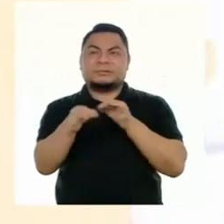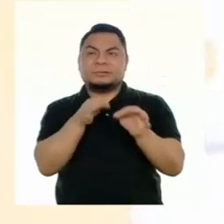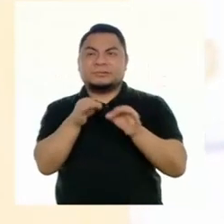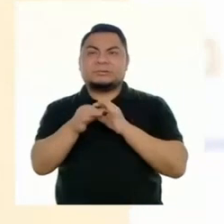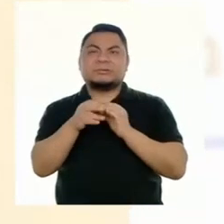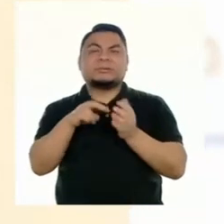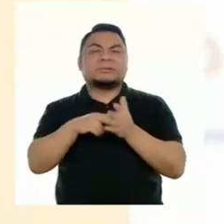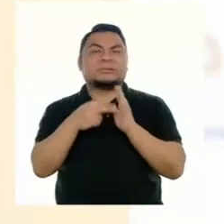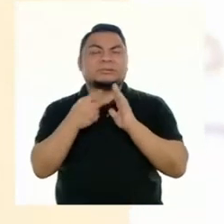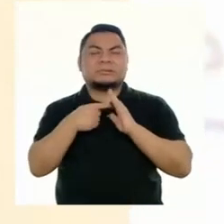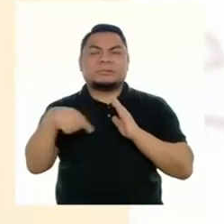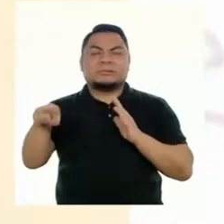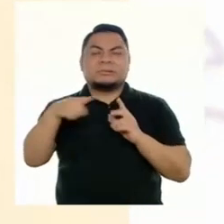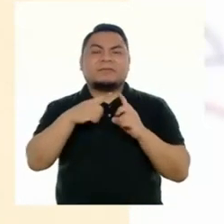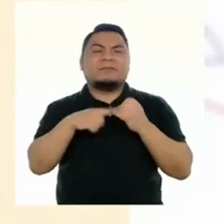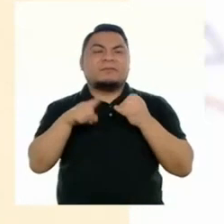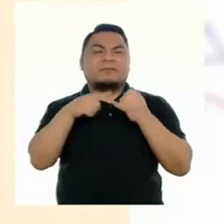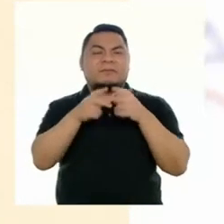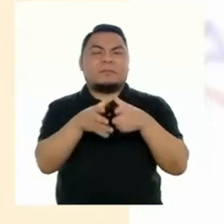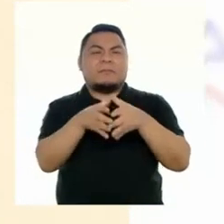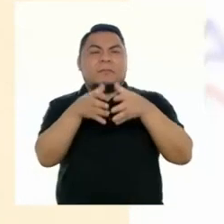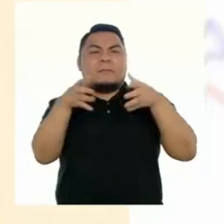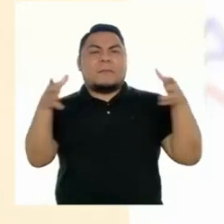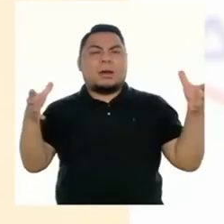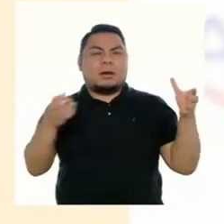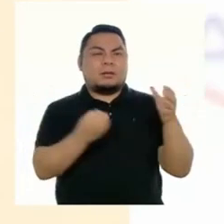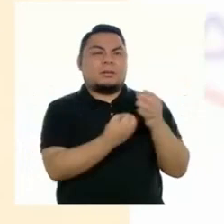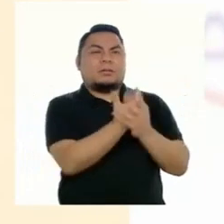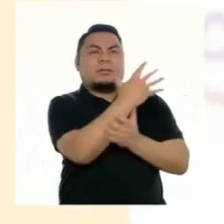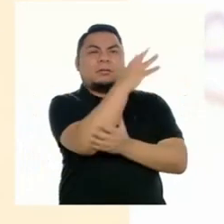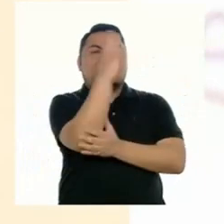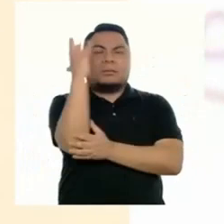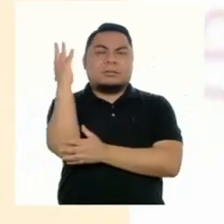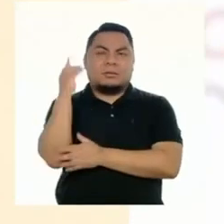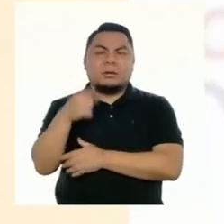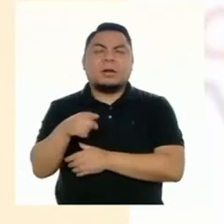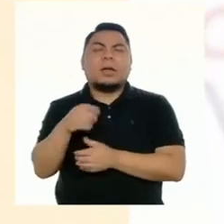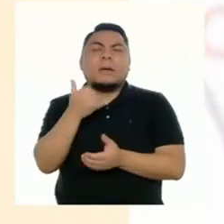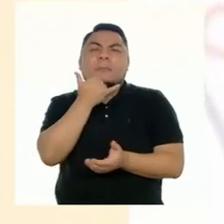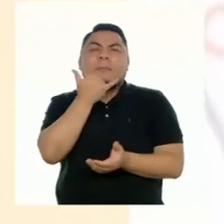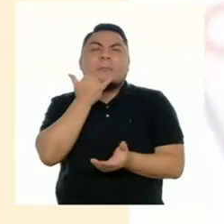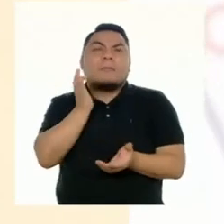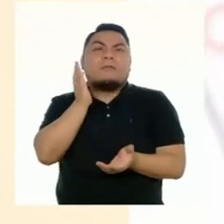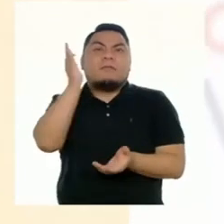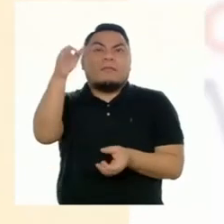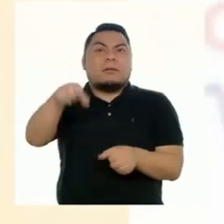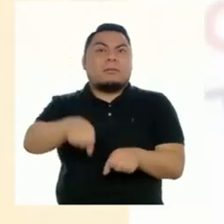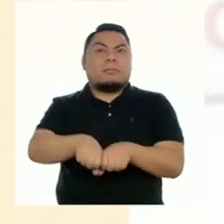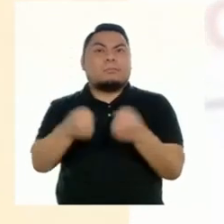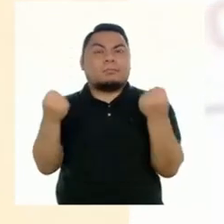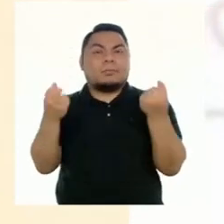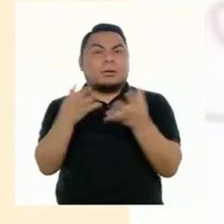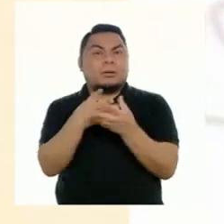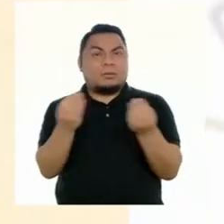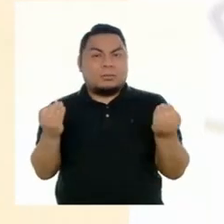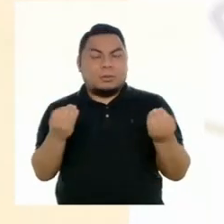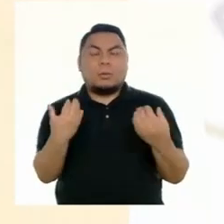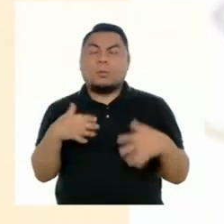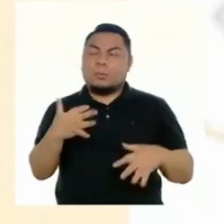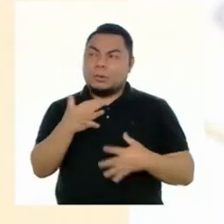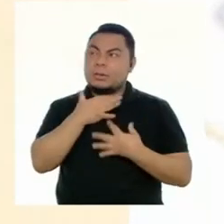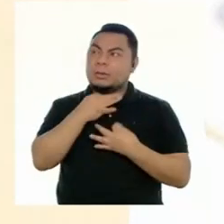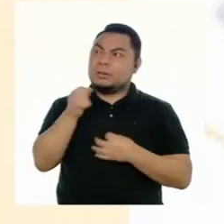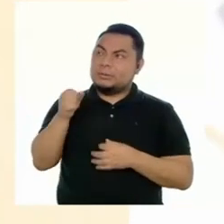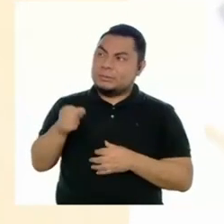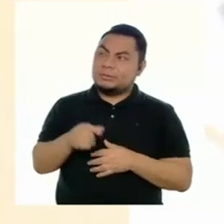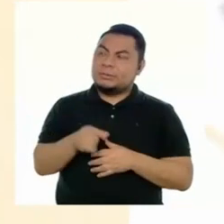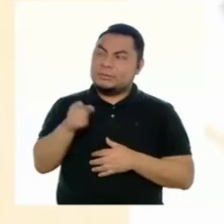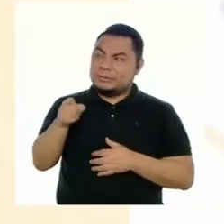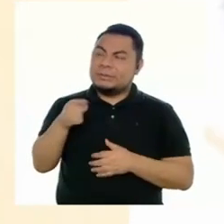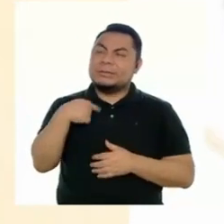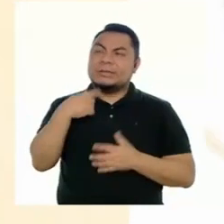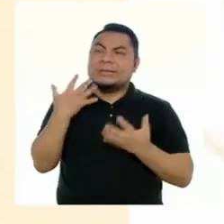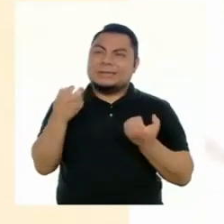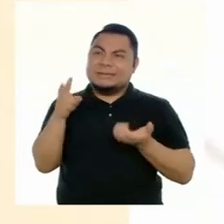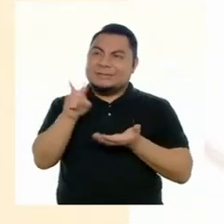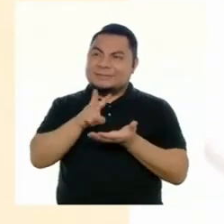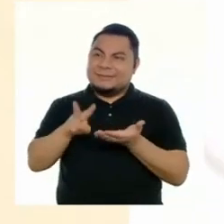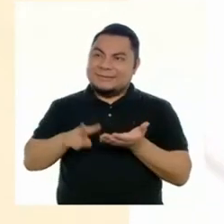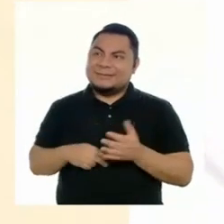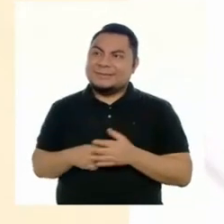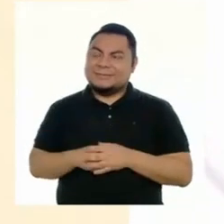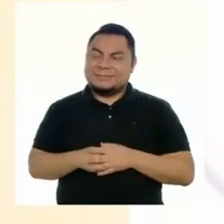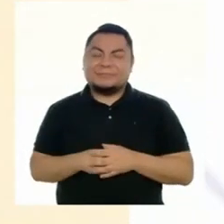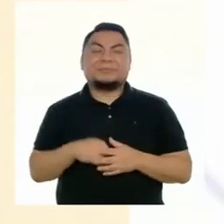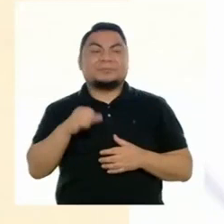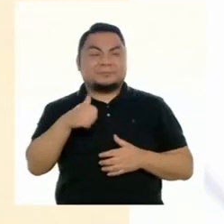consiste nuestra megadiversidad y qué pasaría si la perdemos. Suena bastante interesante, profesora. Ya quiero empezar a